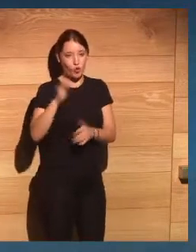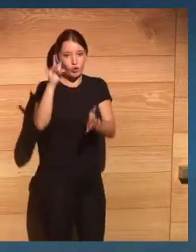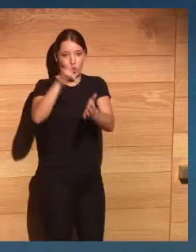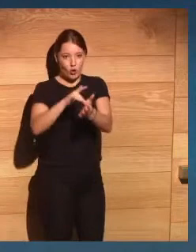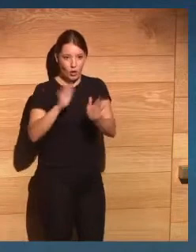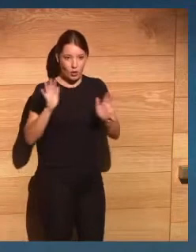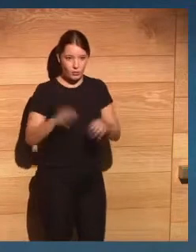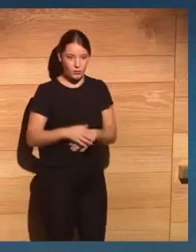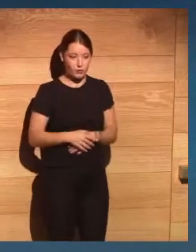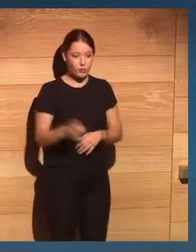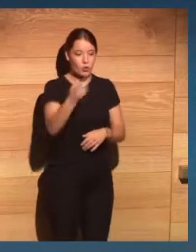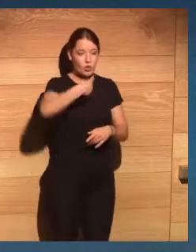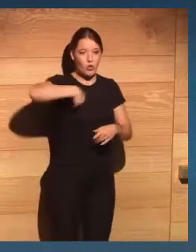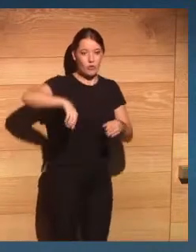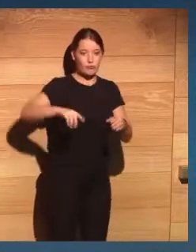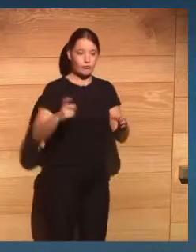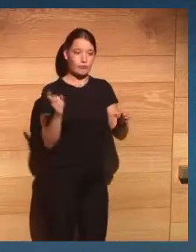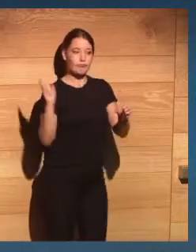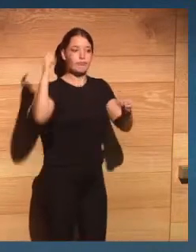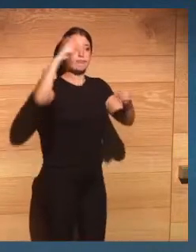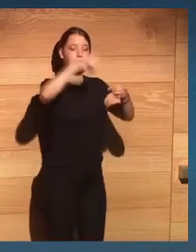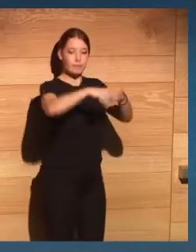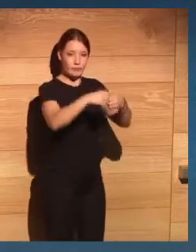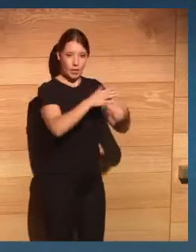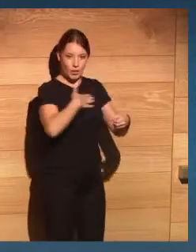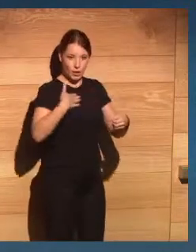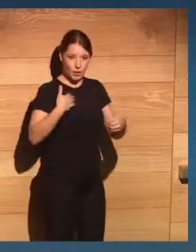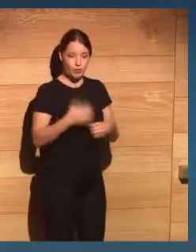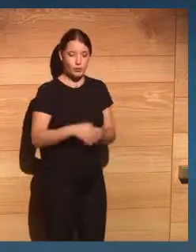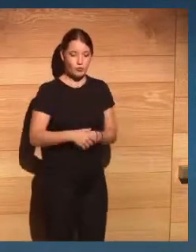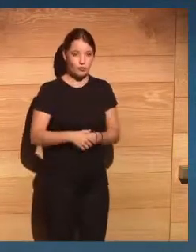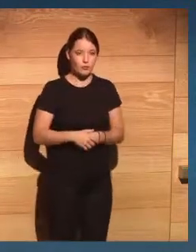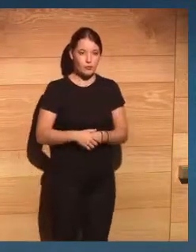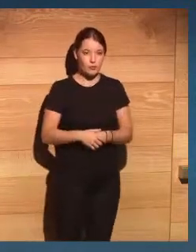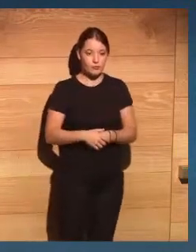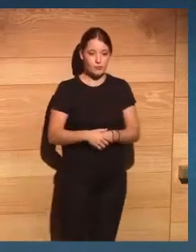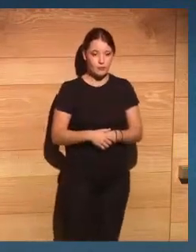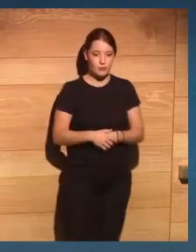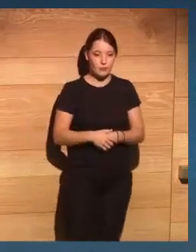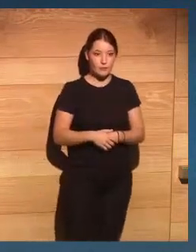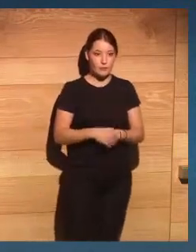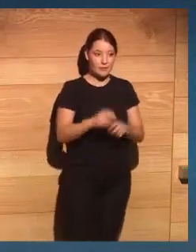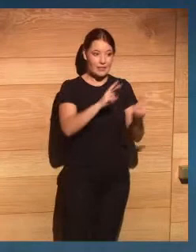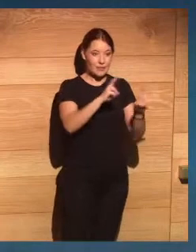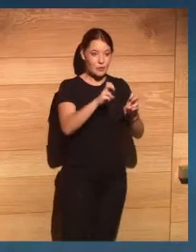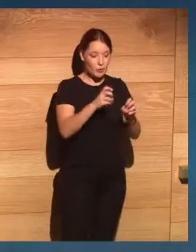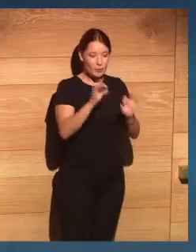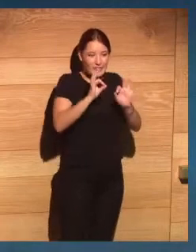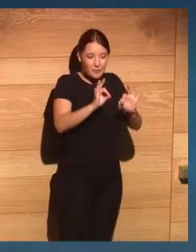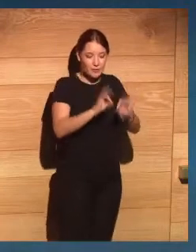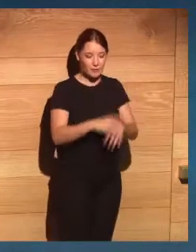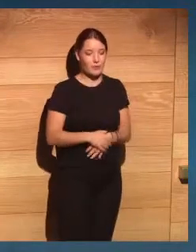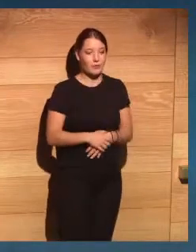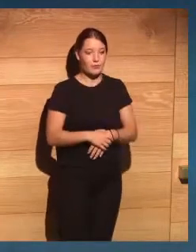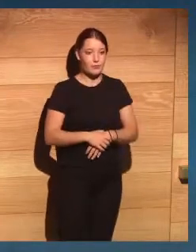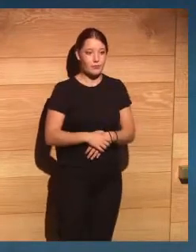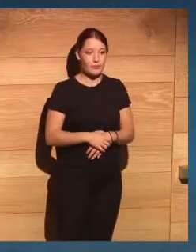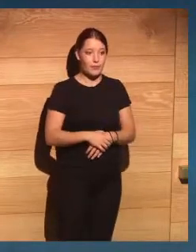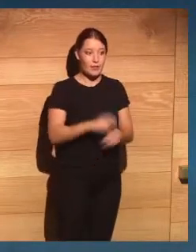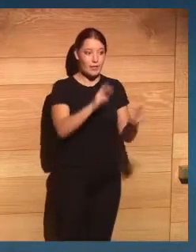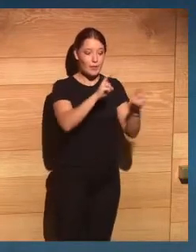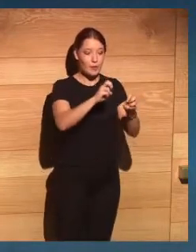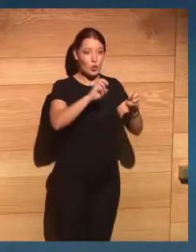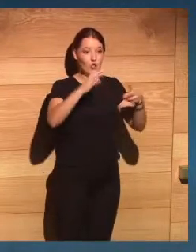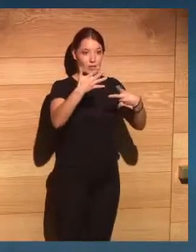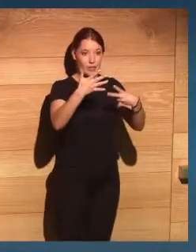en Vicente Gil es ingeniero de telecomunicación y evidentemente en este capítulo de desarrollo también en este punto también en el capítulo 7